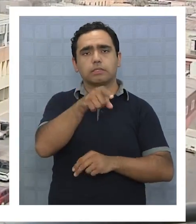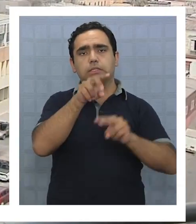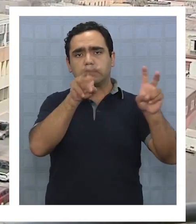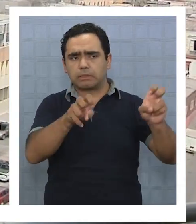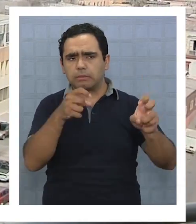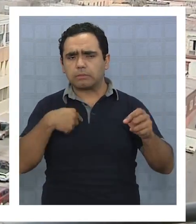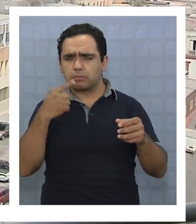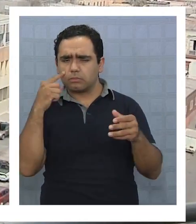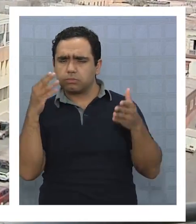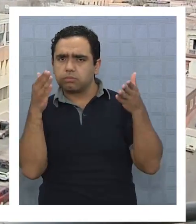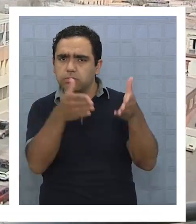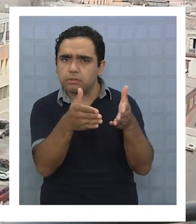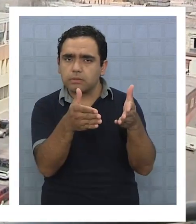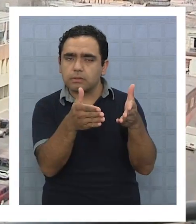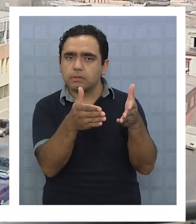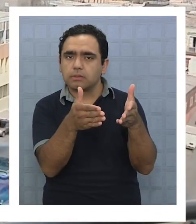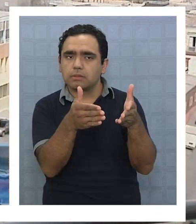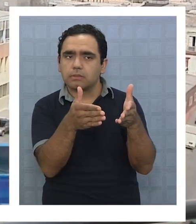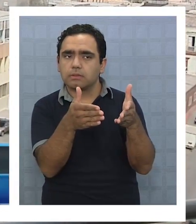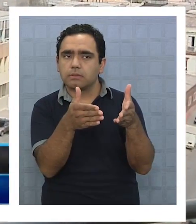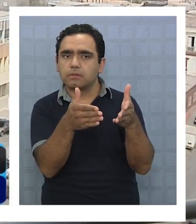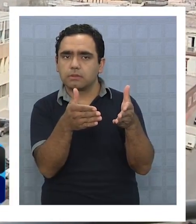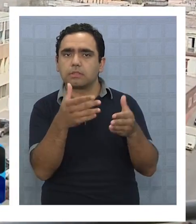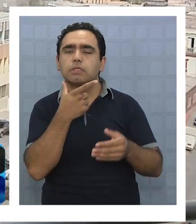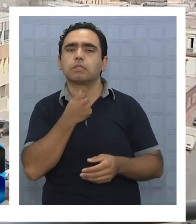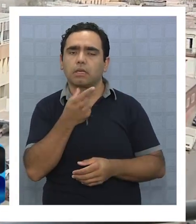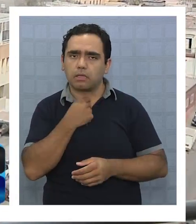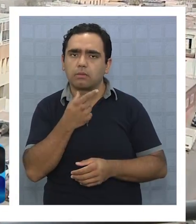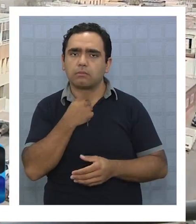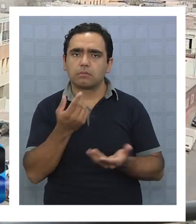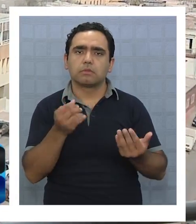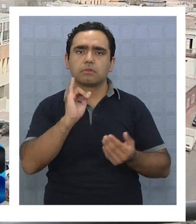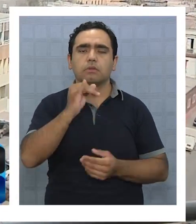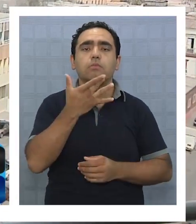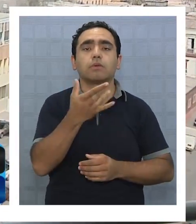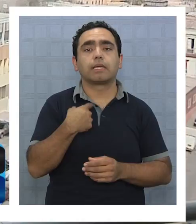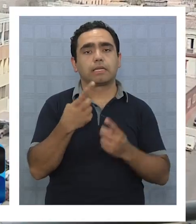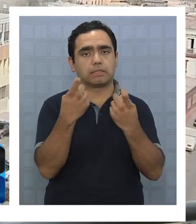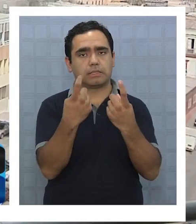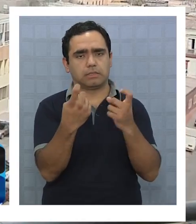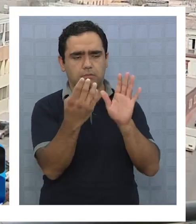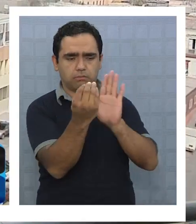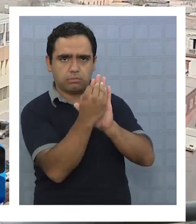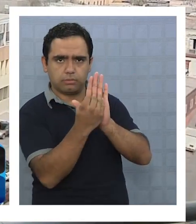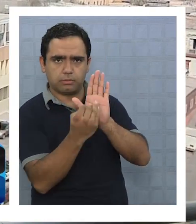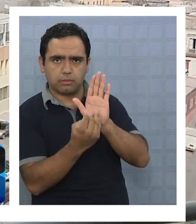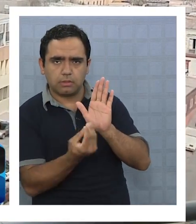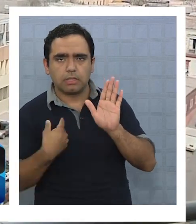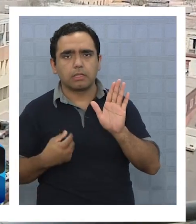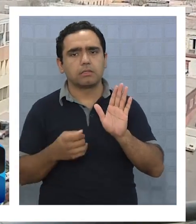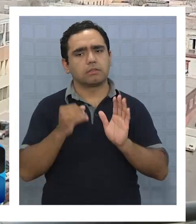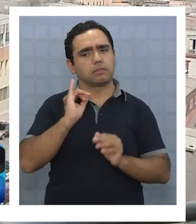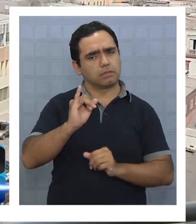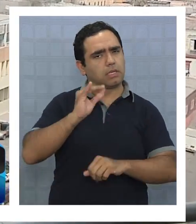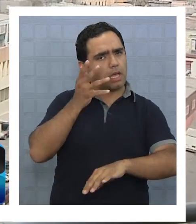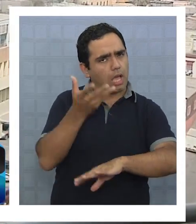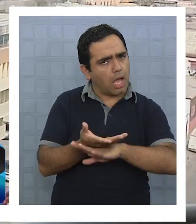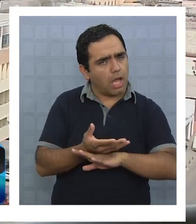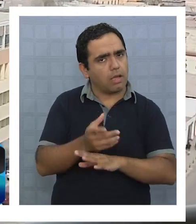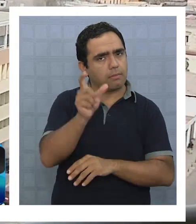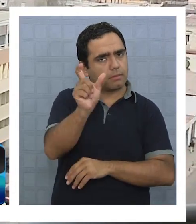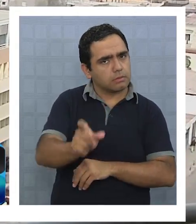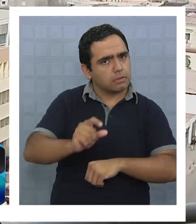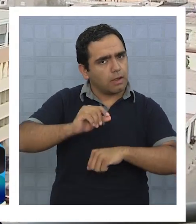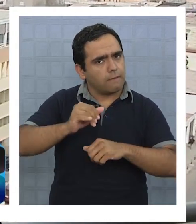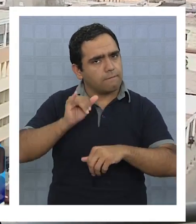tema que justamente en mis puntos varios yo quería poder abordar para tener mayores antecedentes al respecto. Si efectivamente hubo una figura